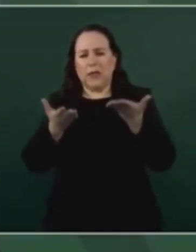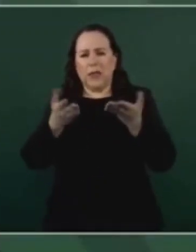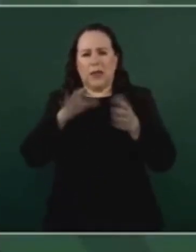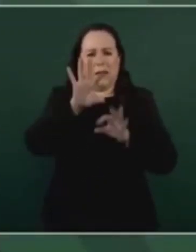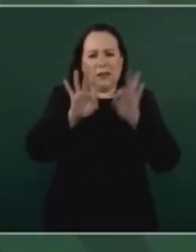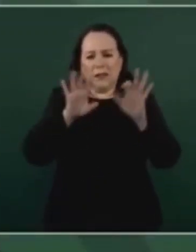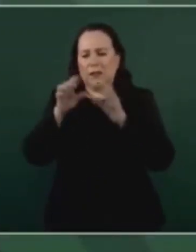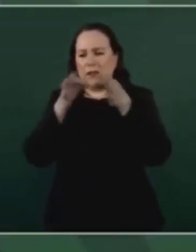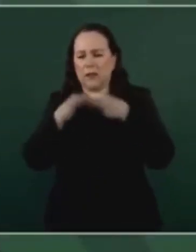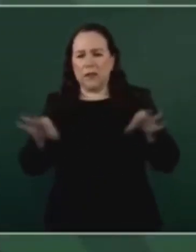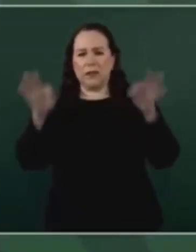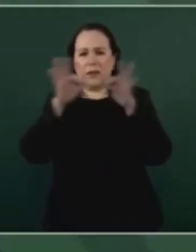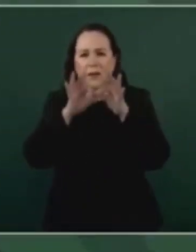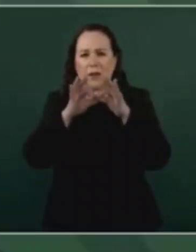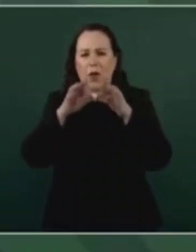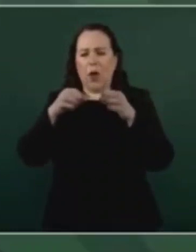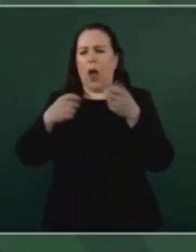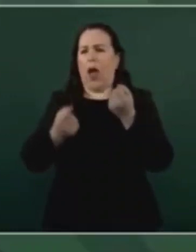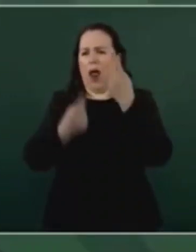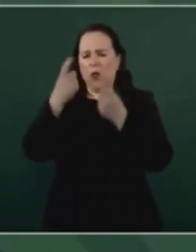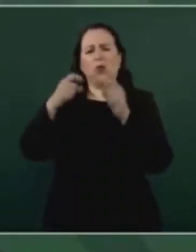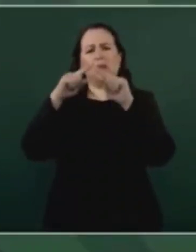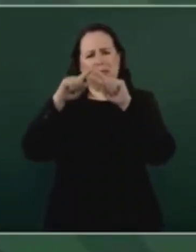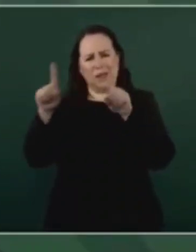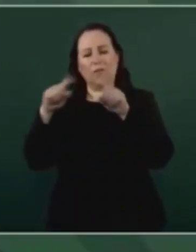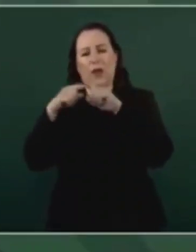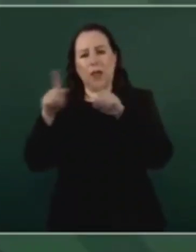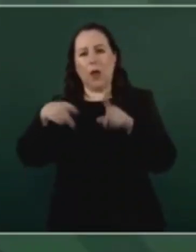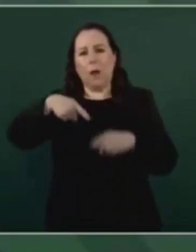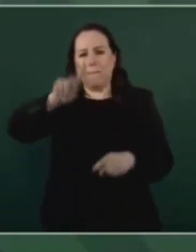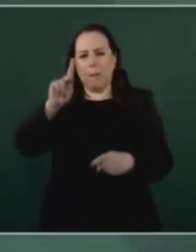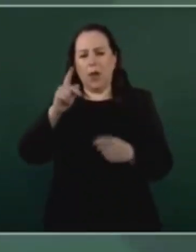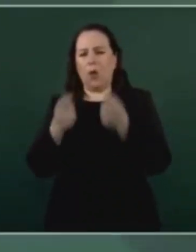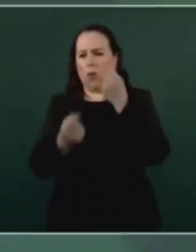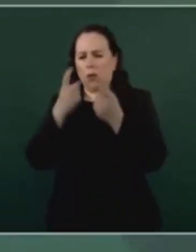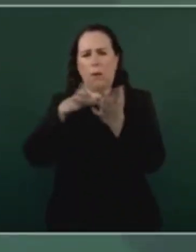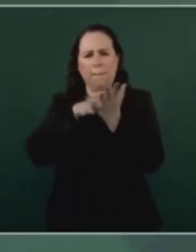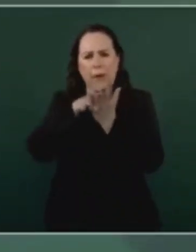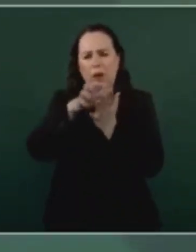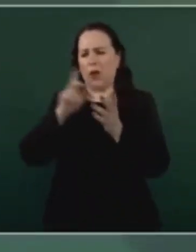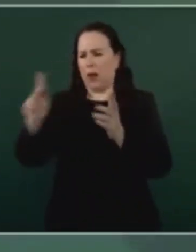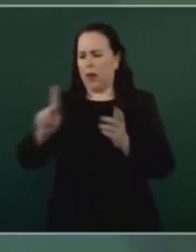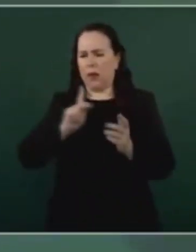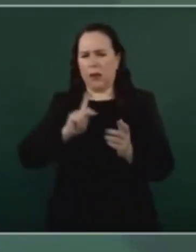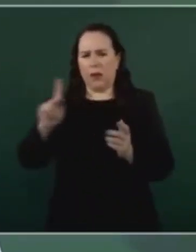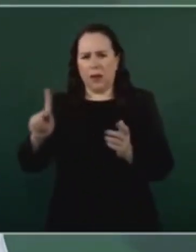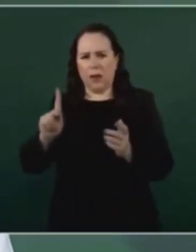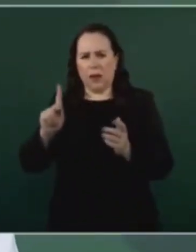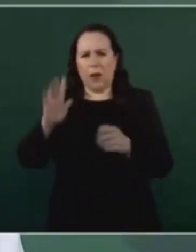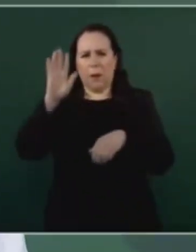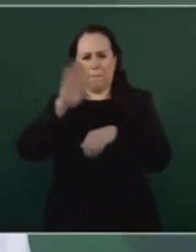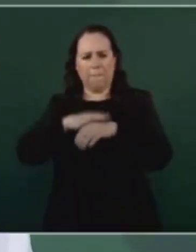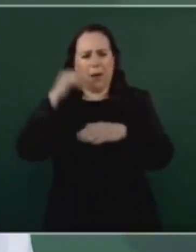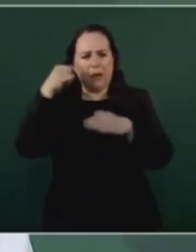legítimamente se difiere, pero también en donde hay coincidencias de fondo, aunque no de formas.